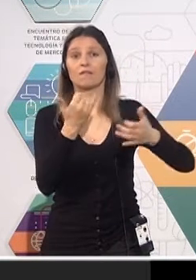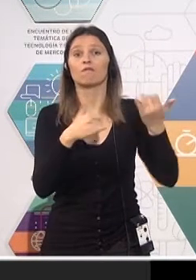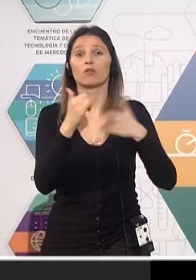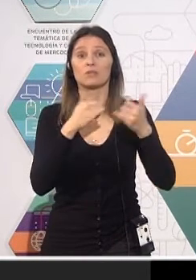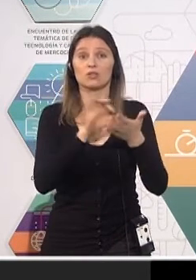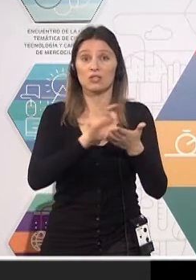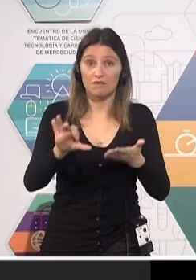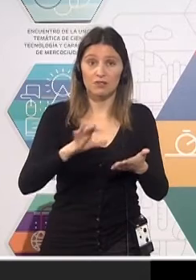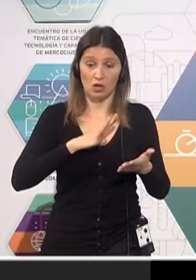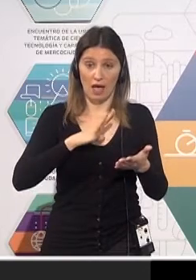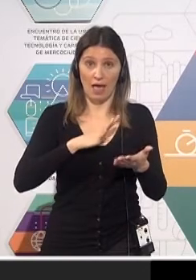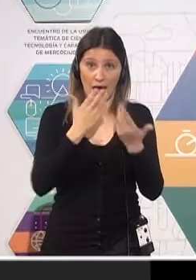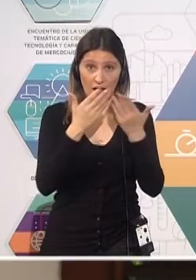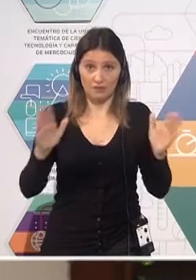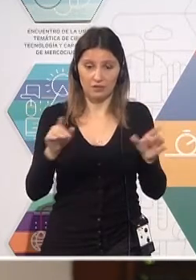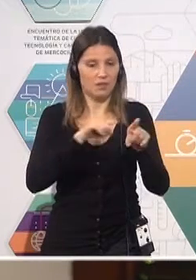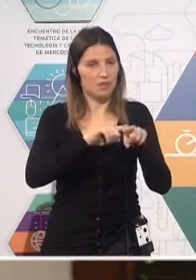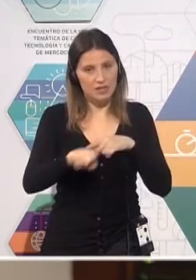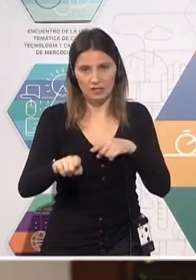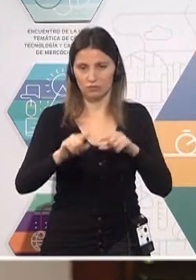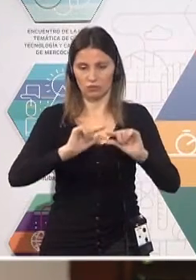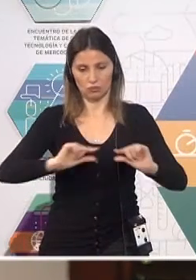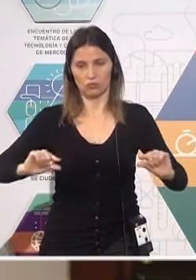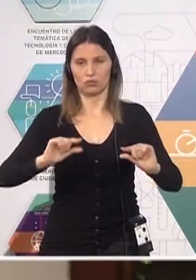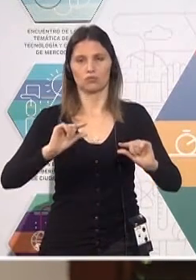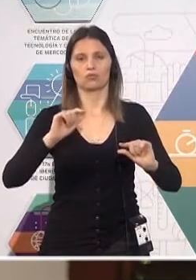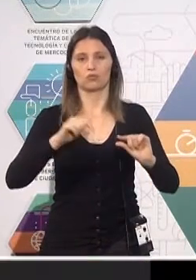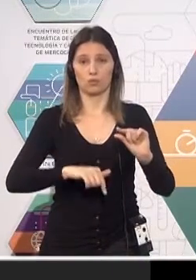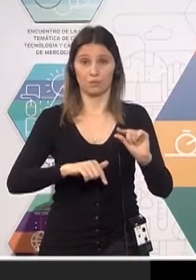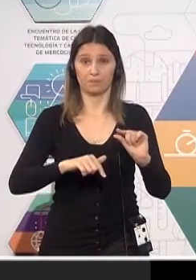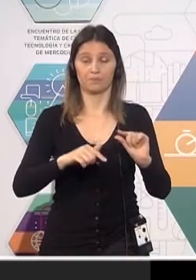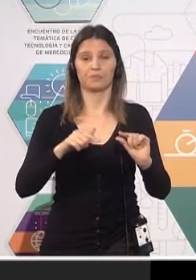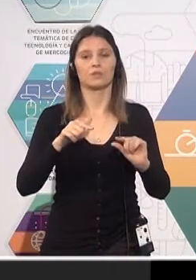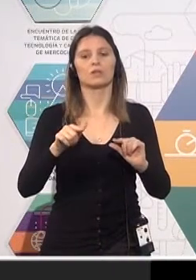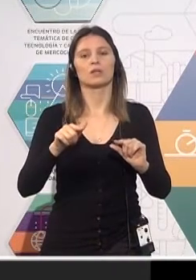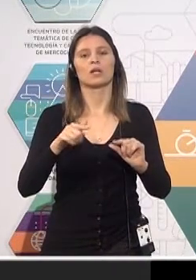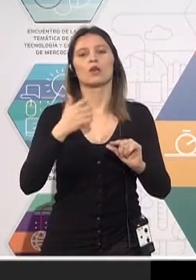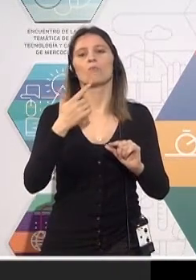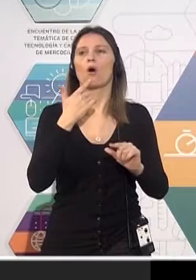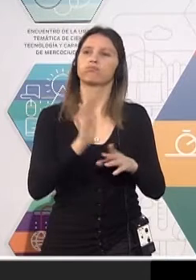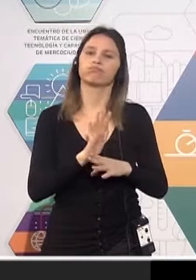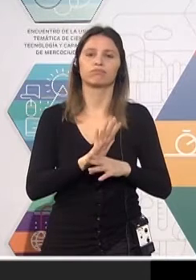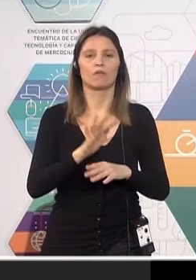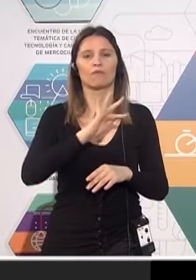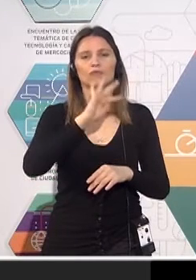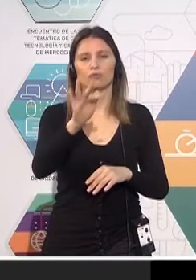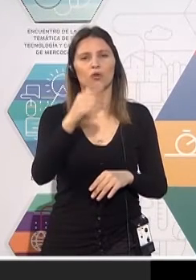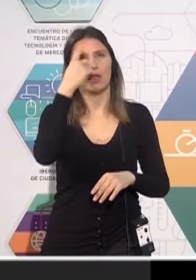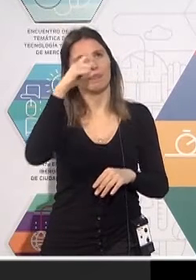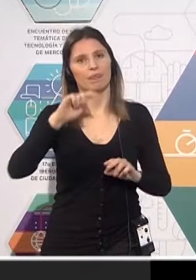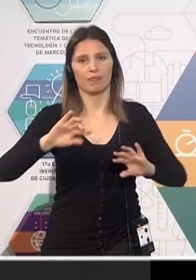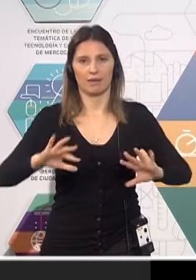servicios abiertos que Mónica presentó van directamente al sur. Esto vendría a ser un poco de futurología. ¿Cuál sería la idea de